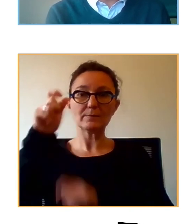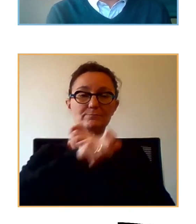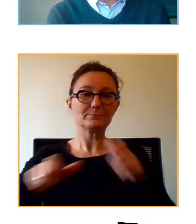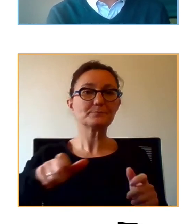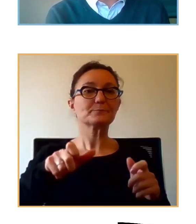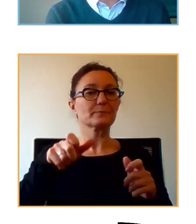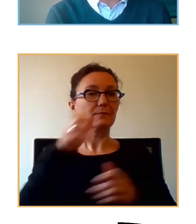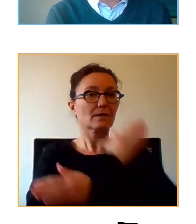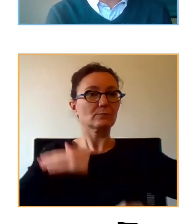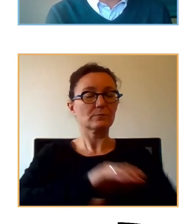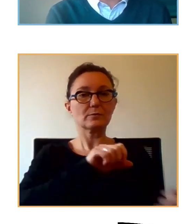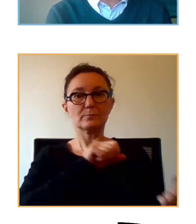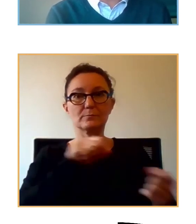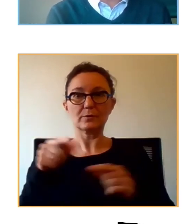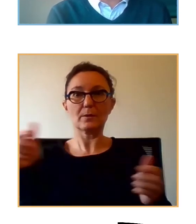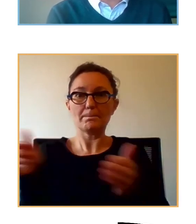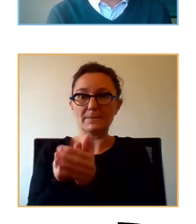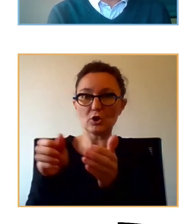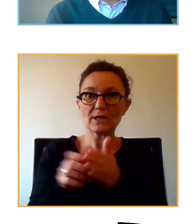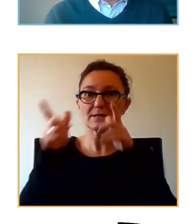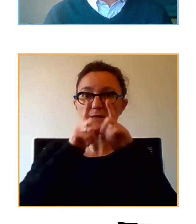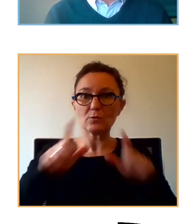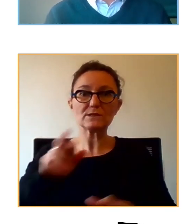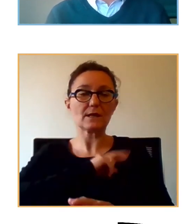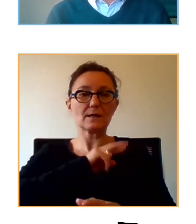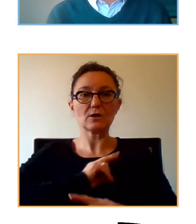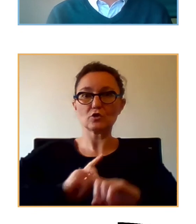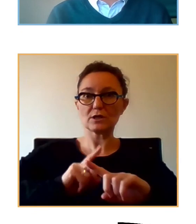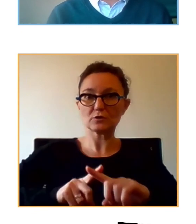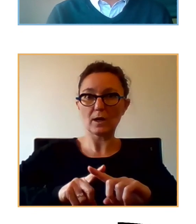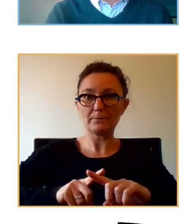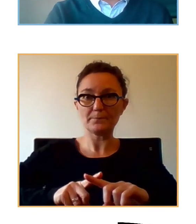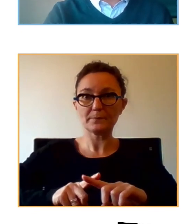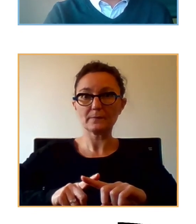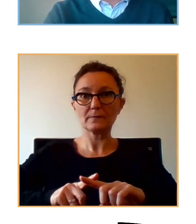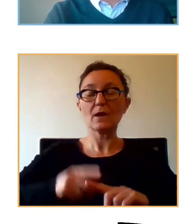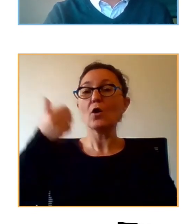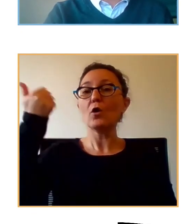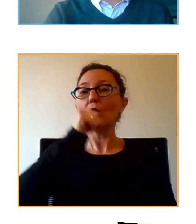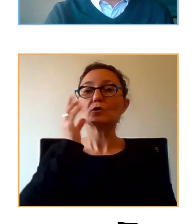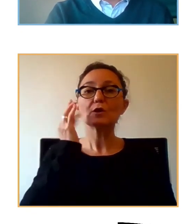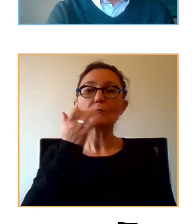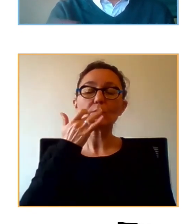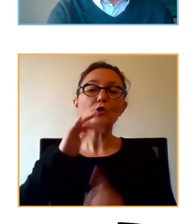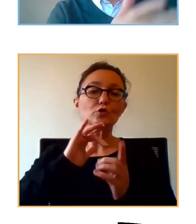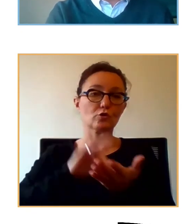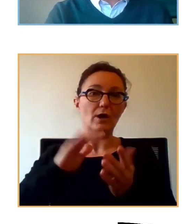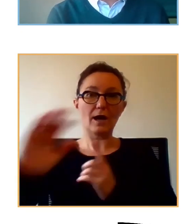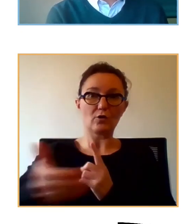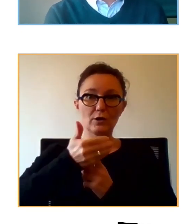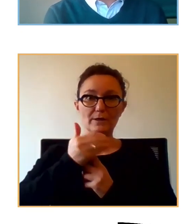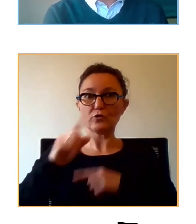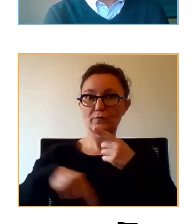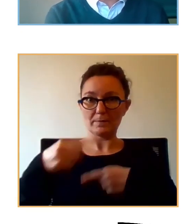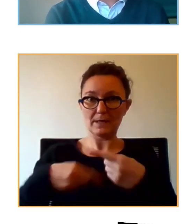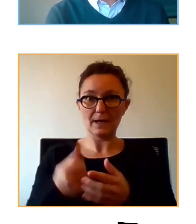minorías, teniendo por minorías étnicas, lingüísticas, religiosas y sexuales, o gente o chicos que se encuentran en acogimiento familiar. Retomando